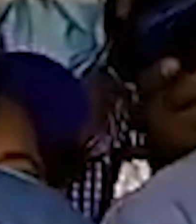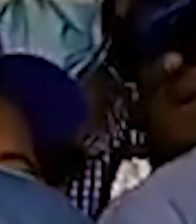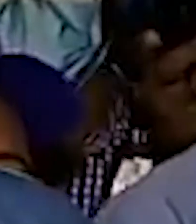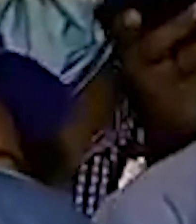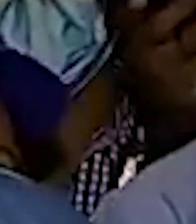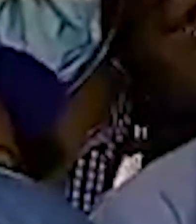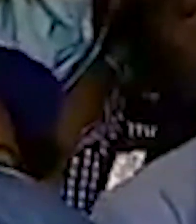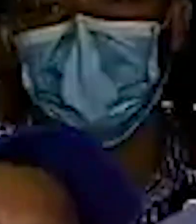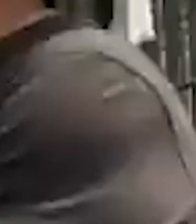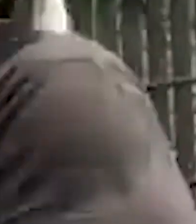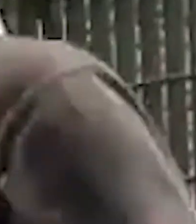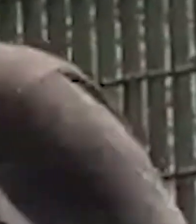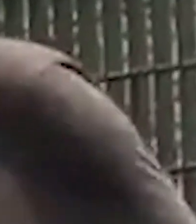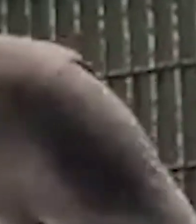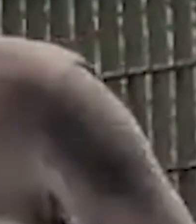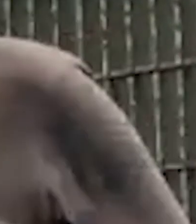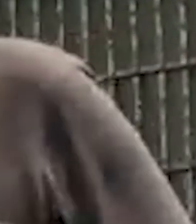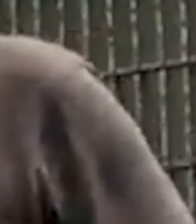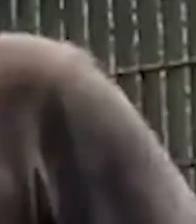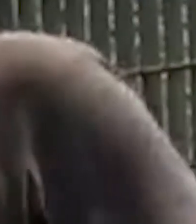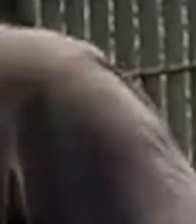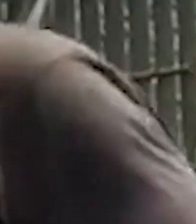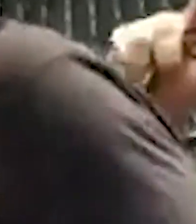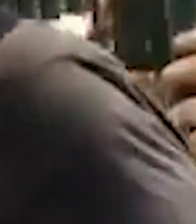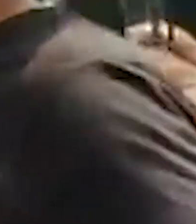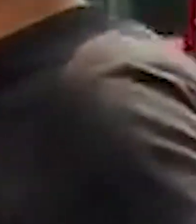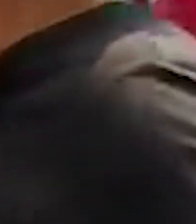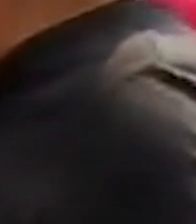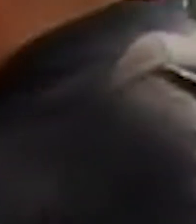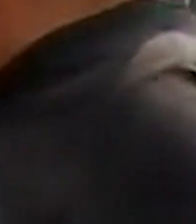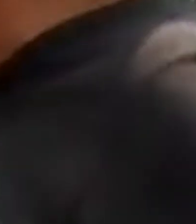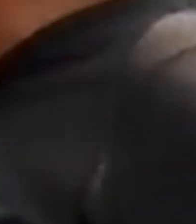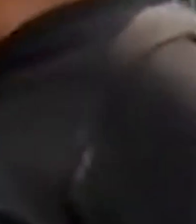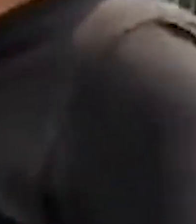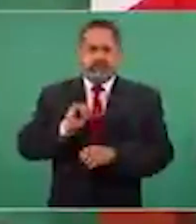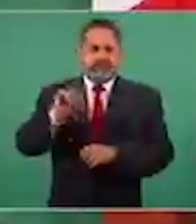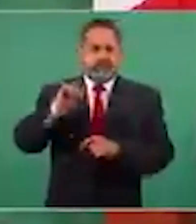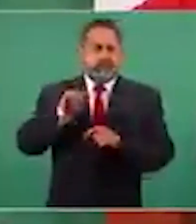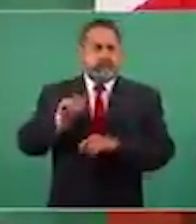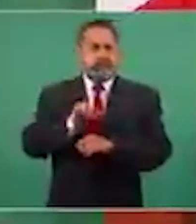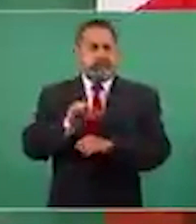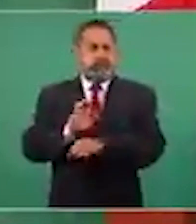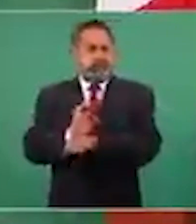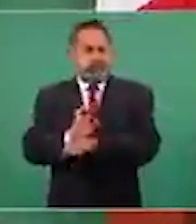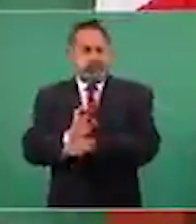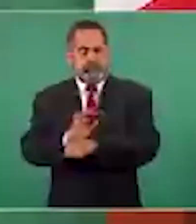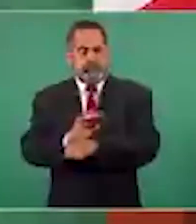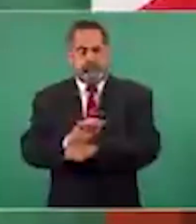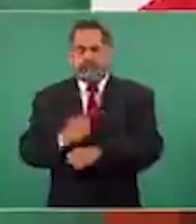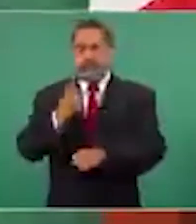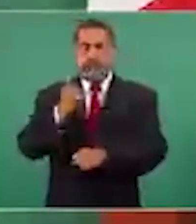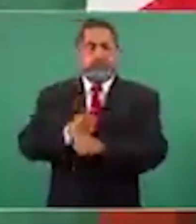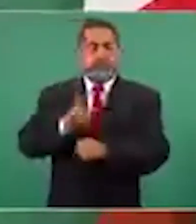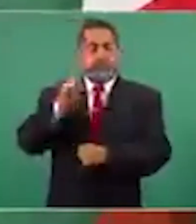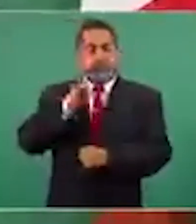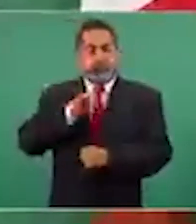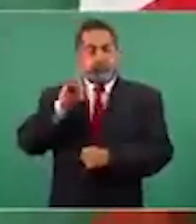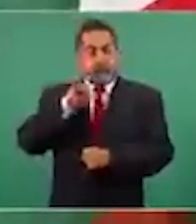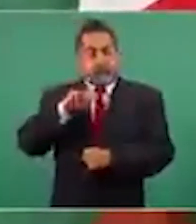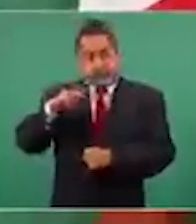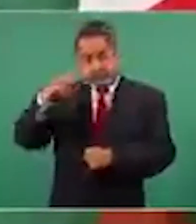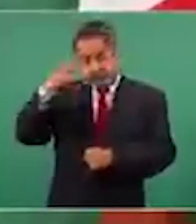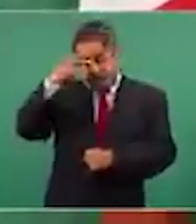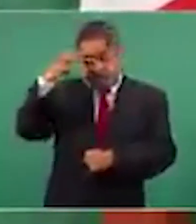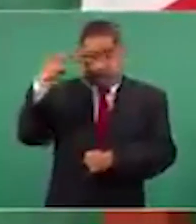decirles que no se desanimen y al mismo tiempo que no se exalten, hay que actuar con la cabeza fría aunque se tenga el corazón